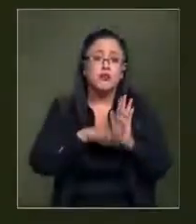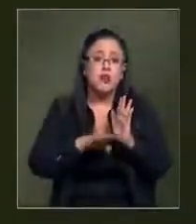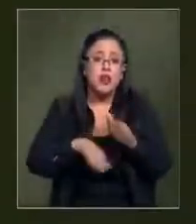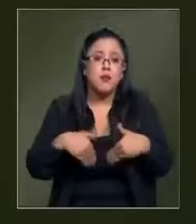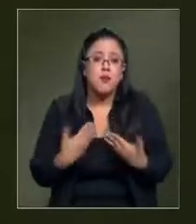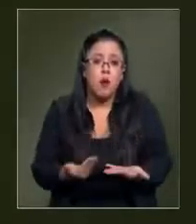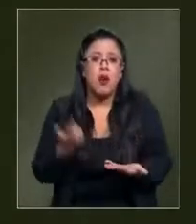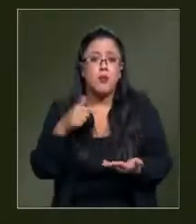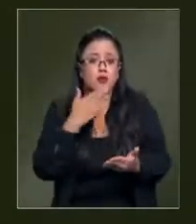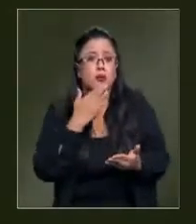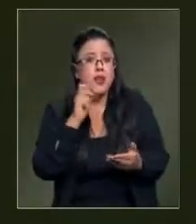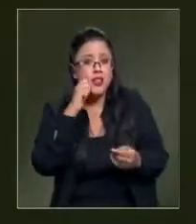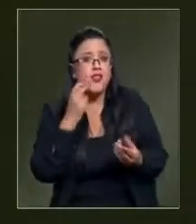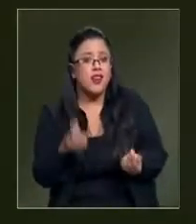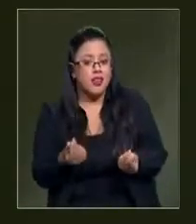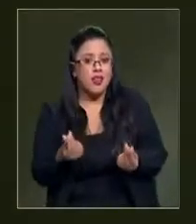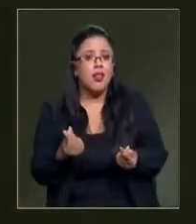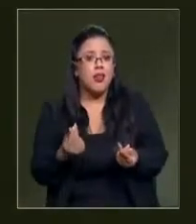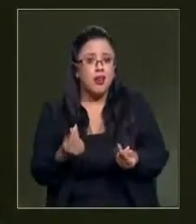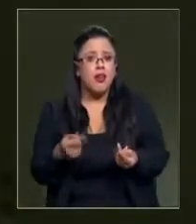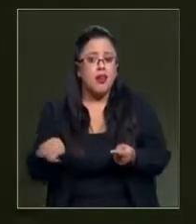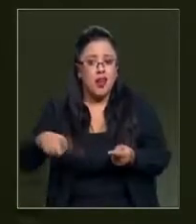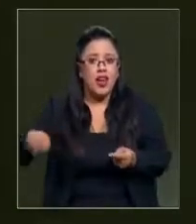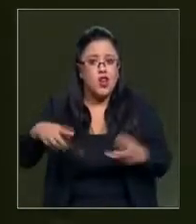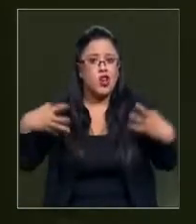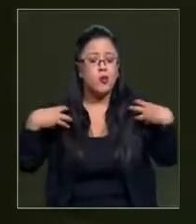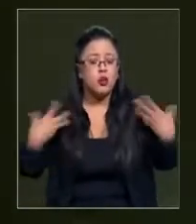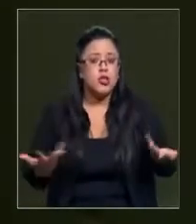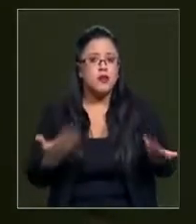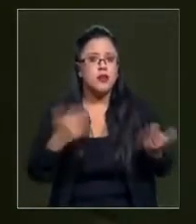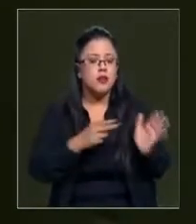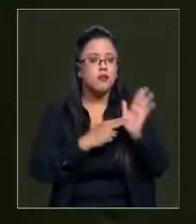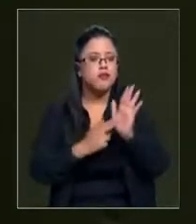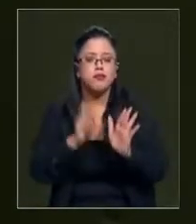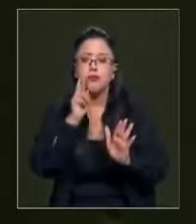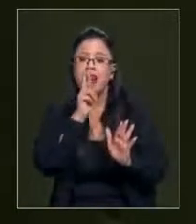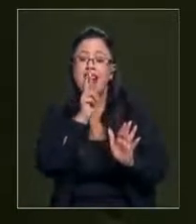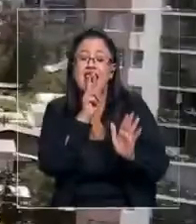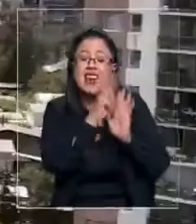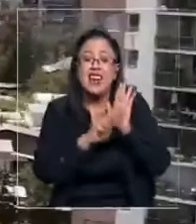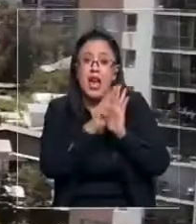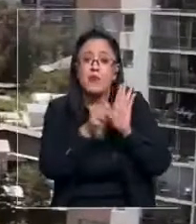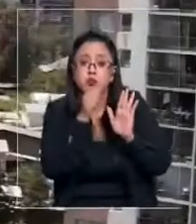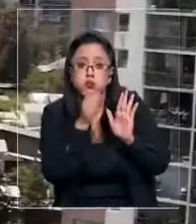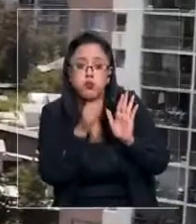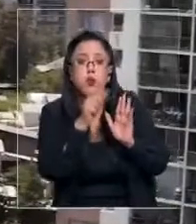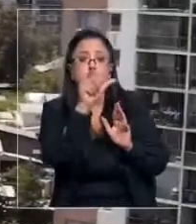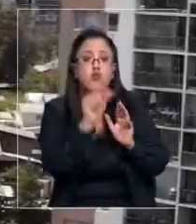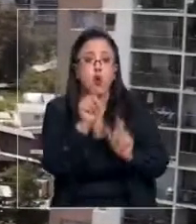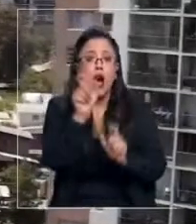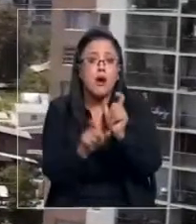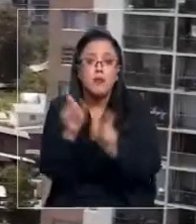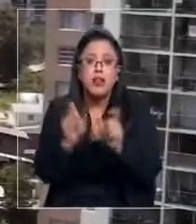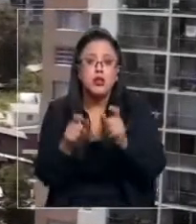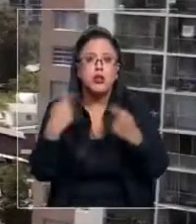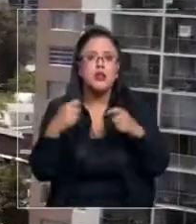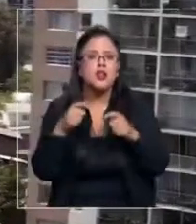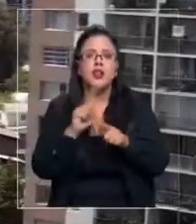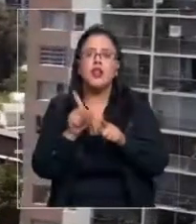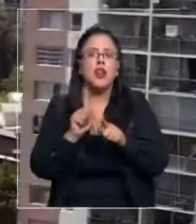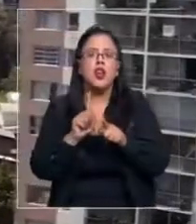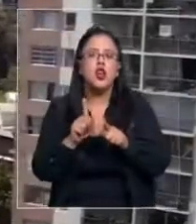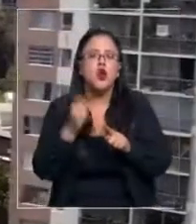pero que manejan grandes flujos de dinero. Y como ha quedado expuesto en este reportaje, son pocos los que tienden a no caer en alguna